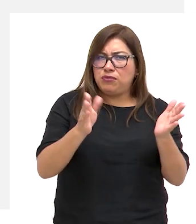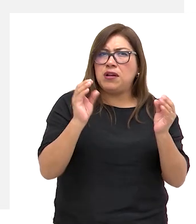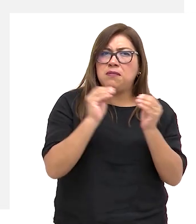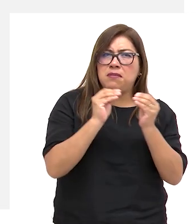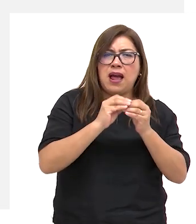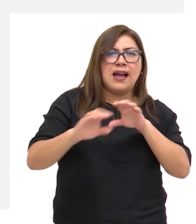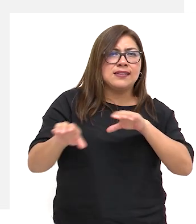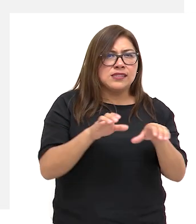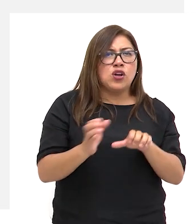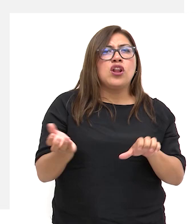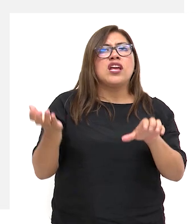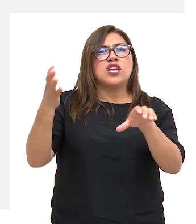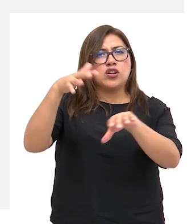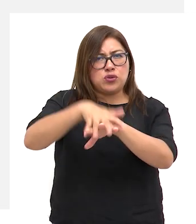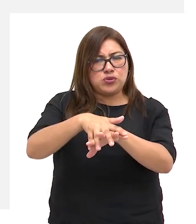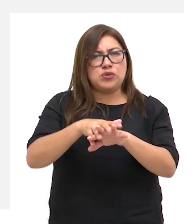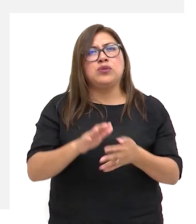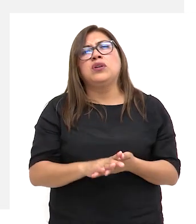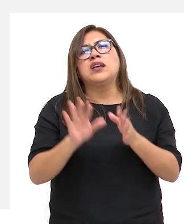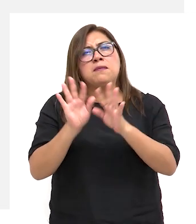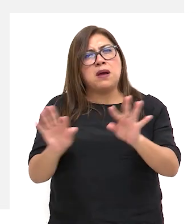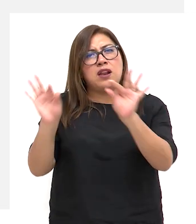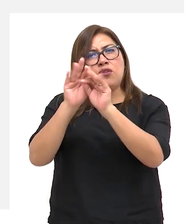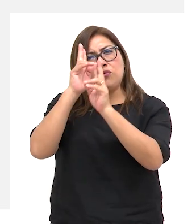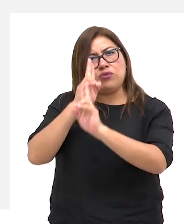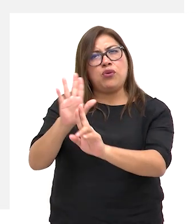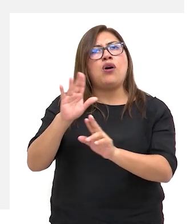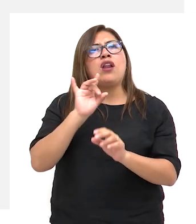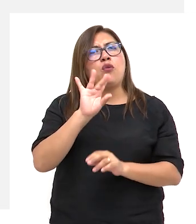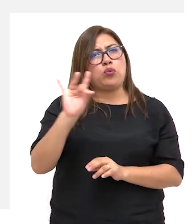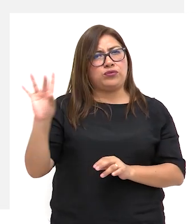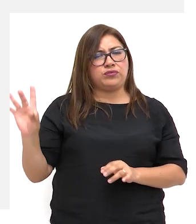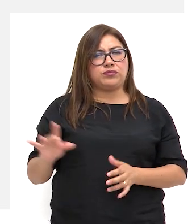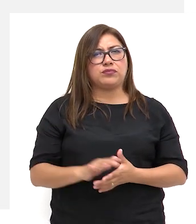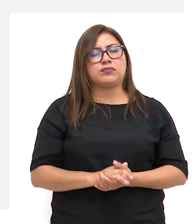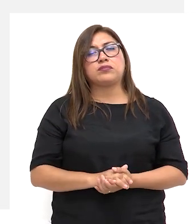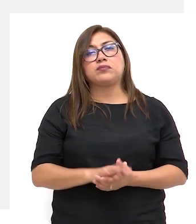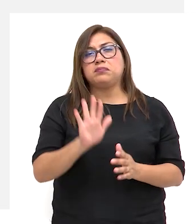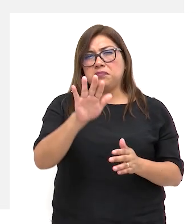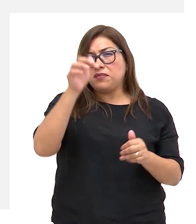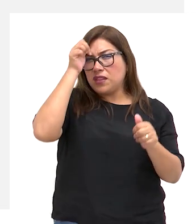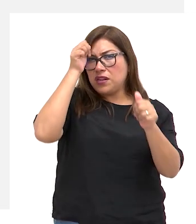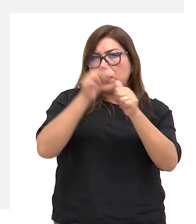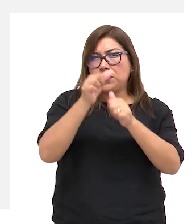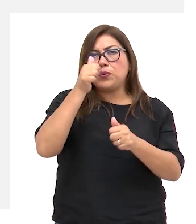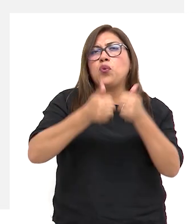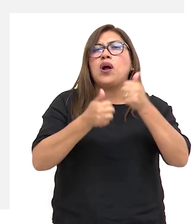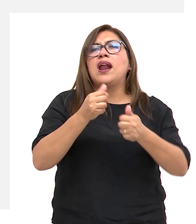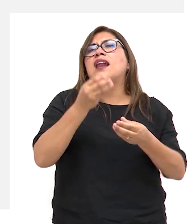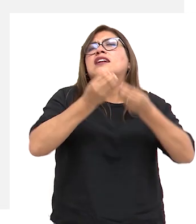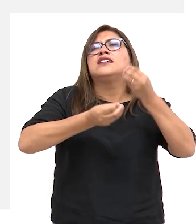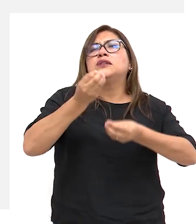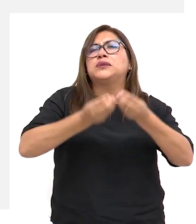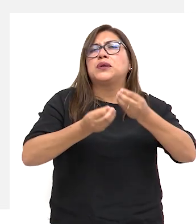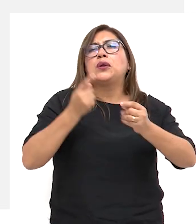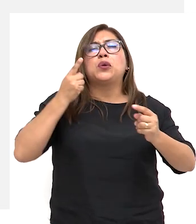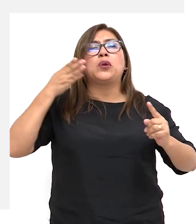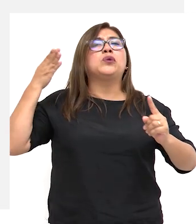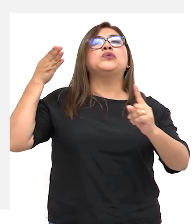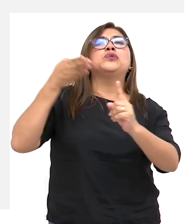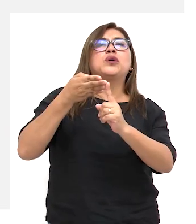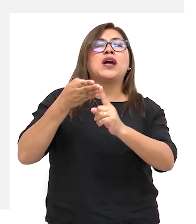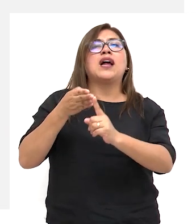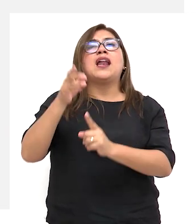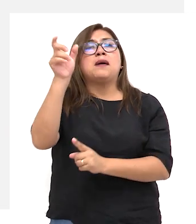inclusivas, que acepten y valoren la diversidad. Recordemos que las soluciones no se dirigen